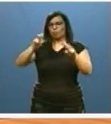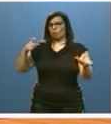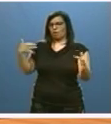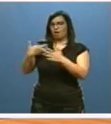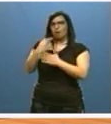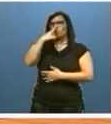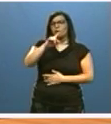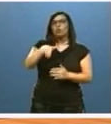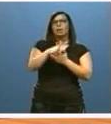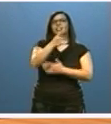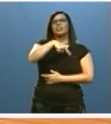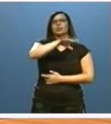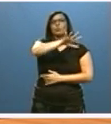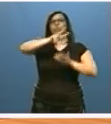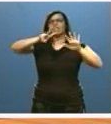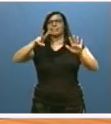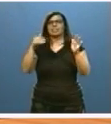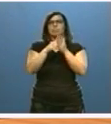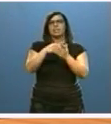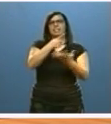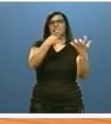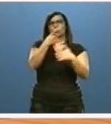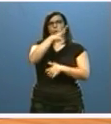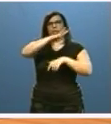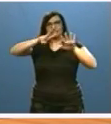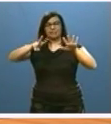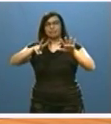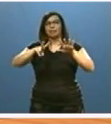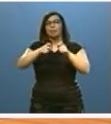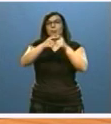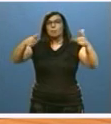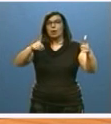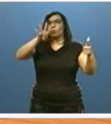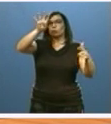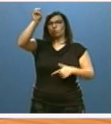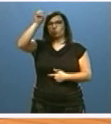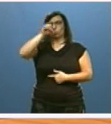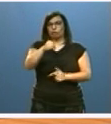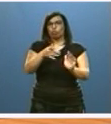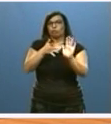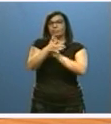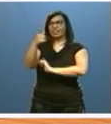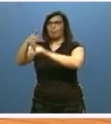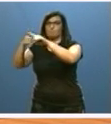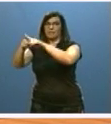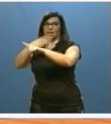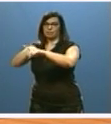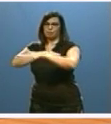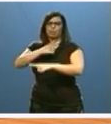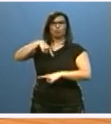Hasta 157.647, con un aumento del 4%, más del doble de la media nacional.